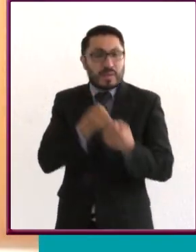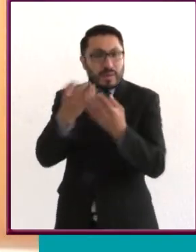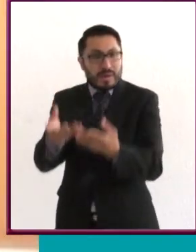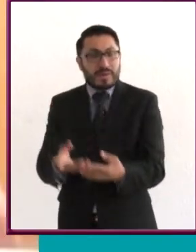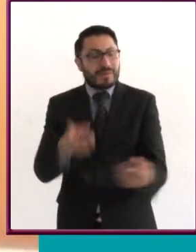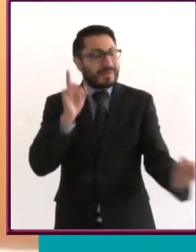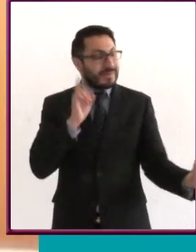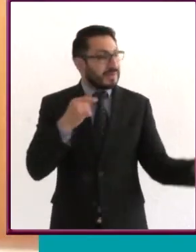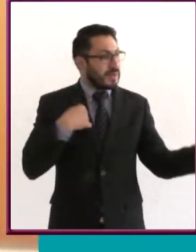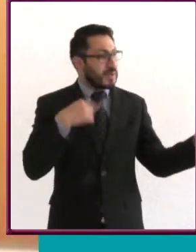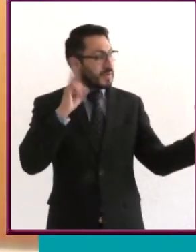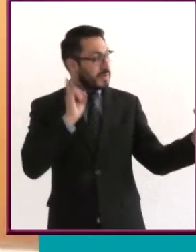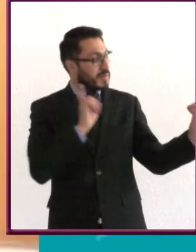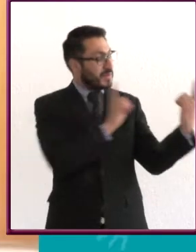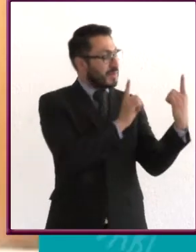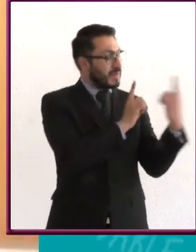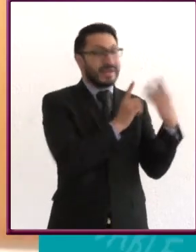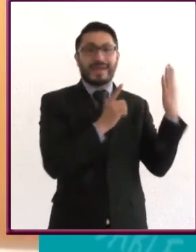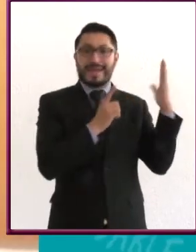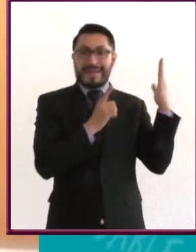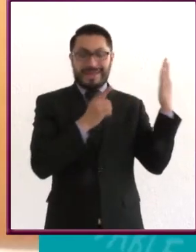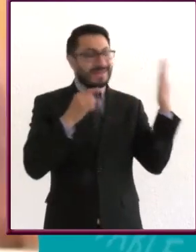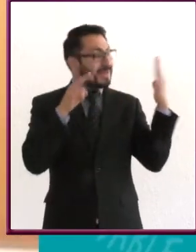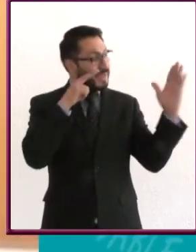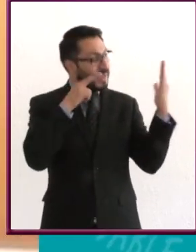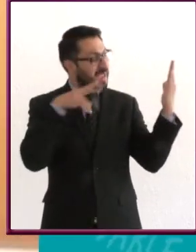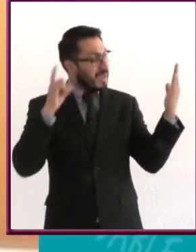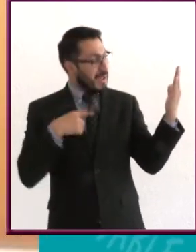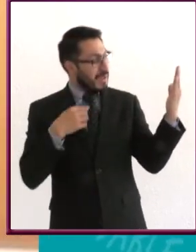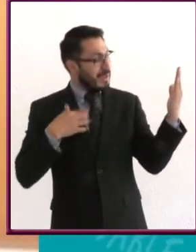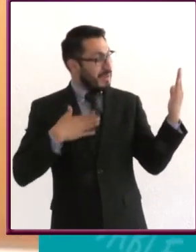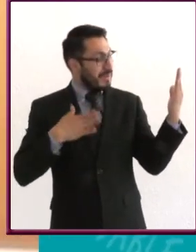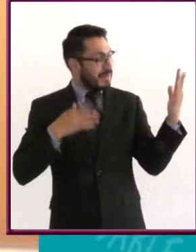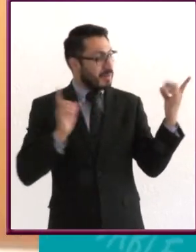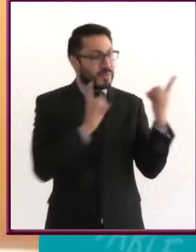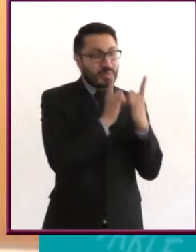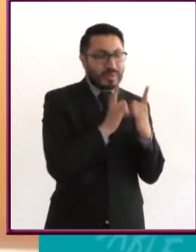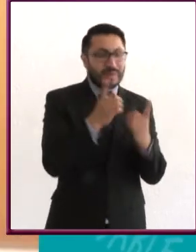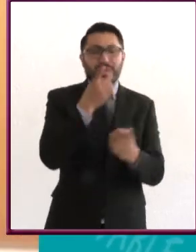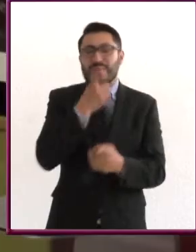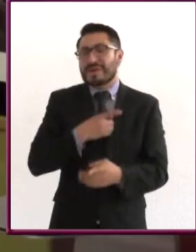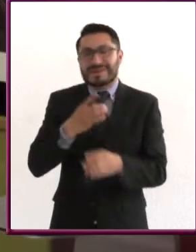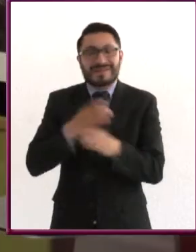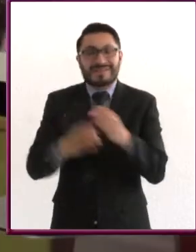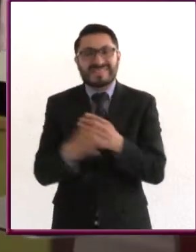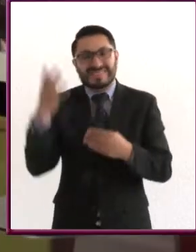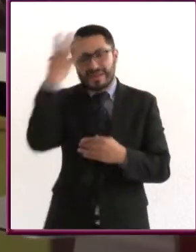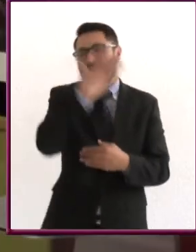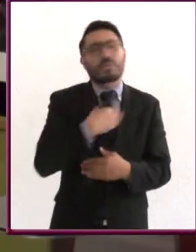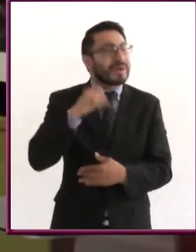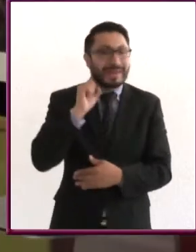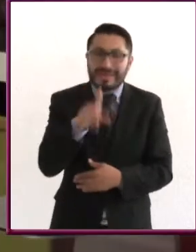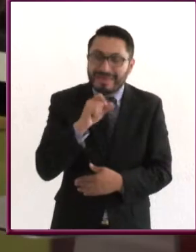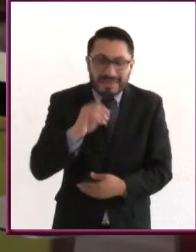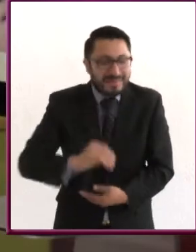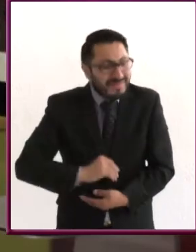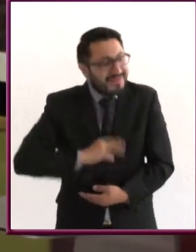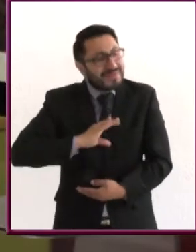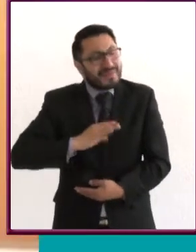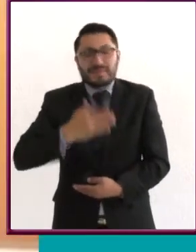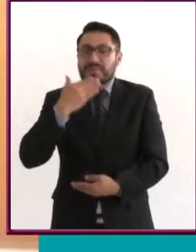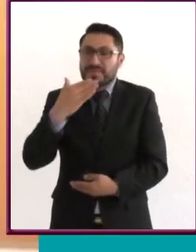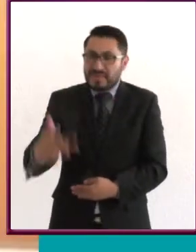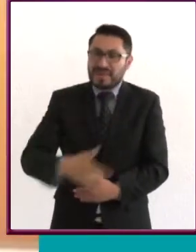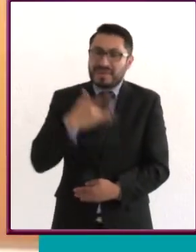hacer todo lo posible para hacer sentir bien a esa persona, ¿por qué no hacerlo con nosotros mismos? Hazlo contigo mismo, siéntete